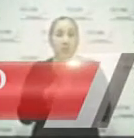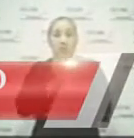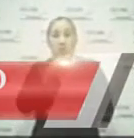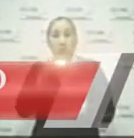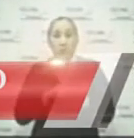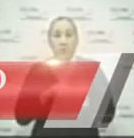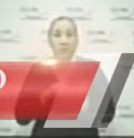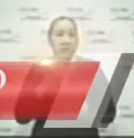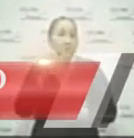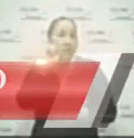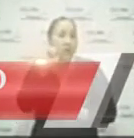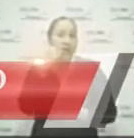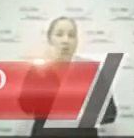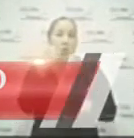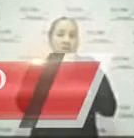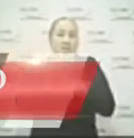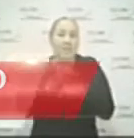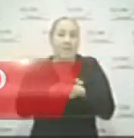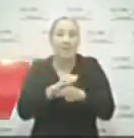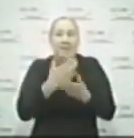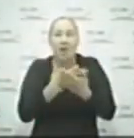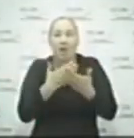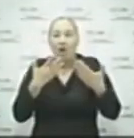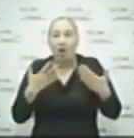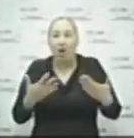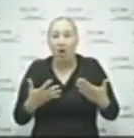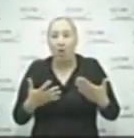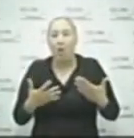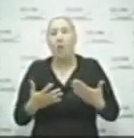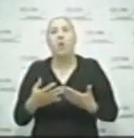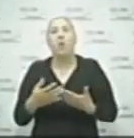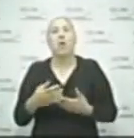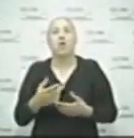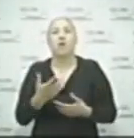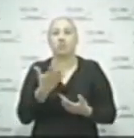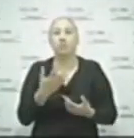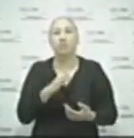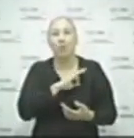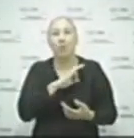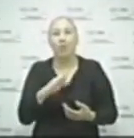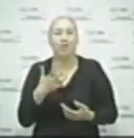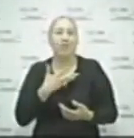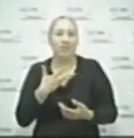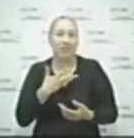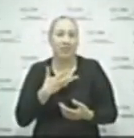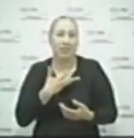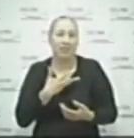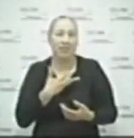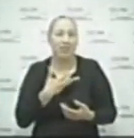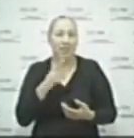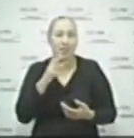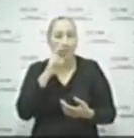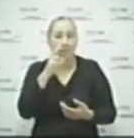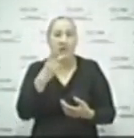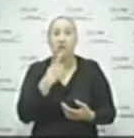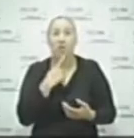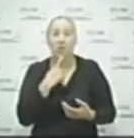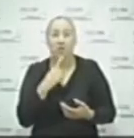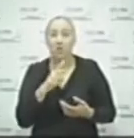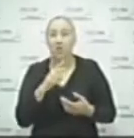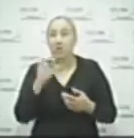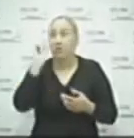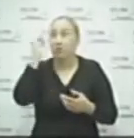en naranja y en una semana estar en el riesgo máximo que se pueda presentar en la pandemia, y lo ejemplifica el